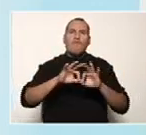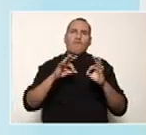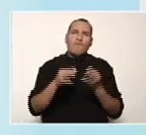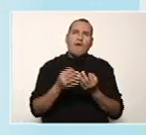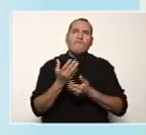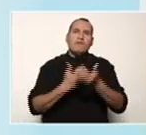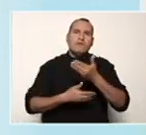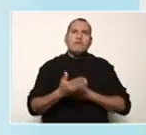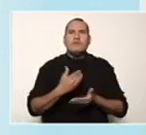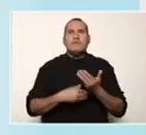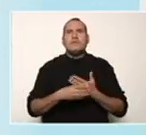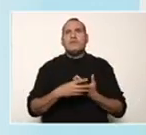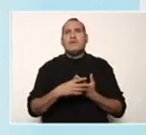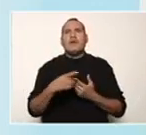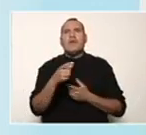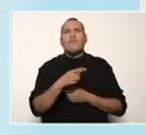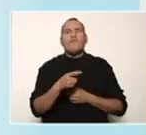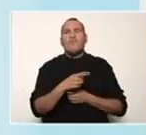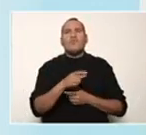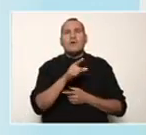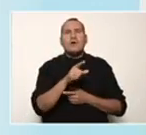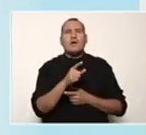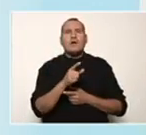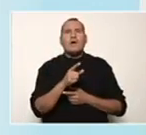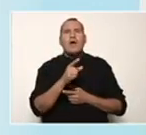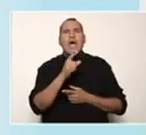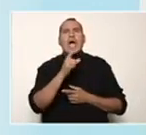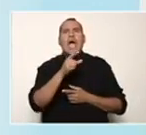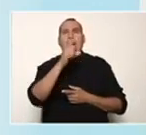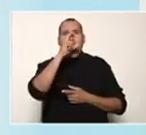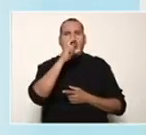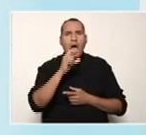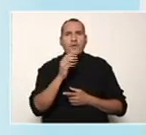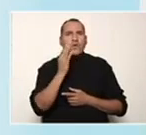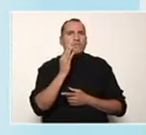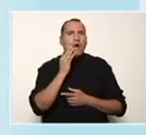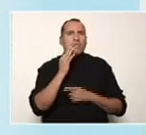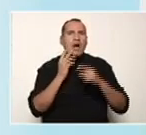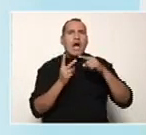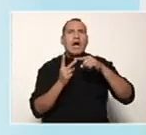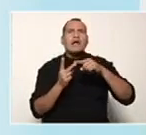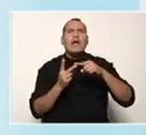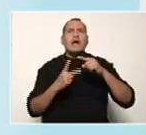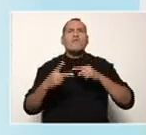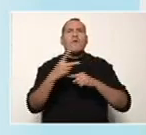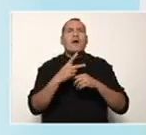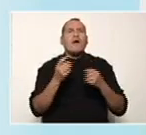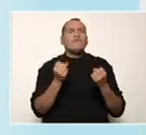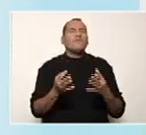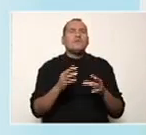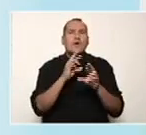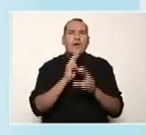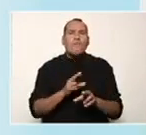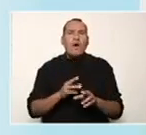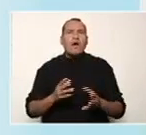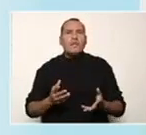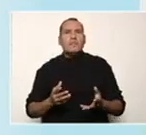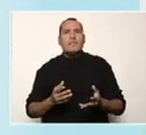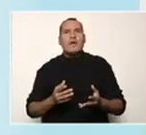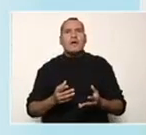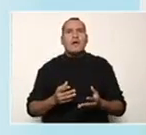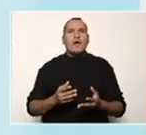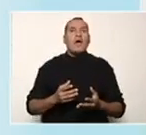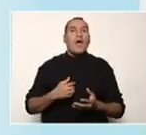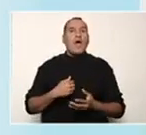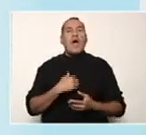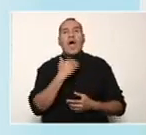familia. Extráele la raíz cuadrada a la edad de tu mamá. Y verifica si el resultado está